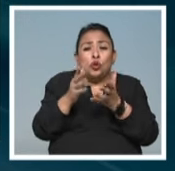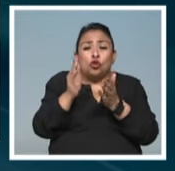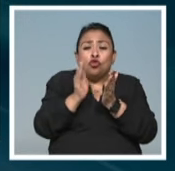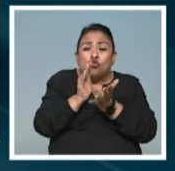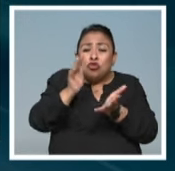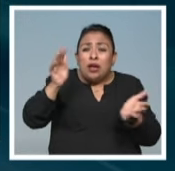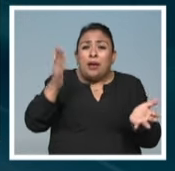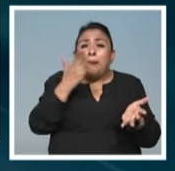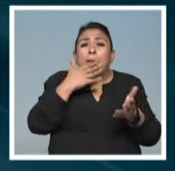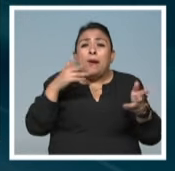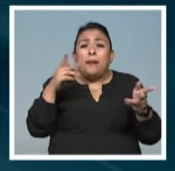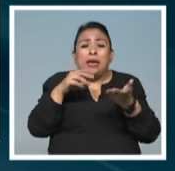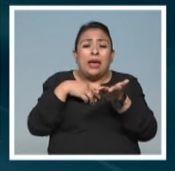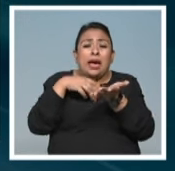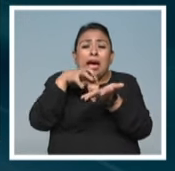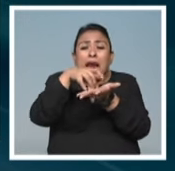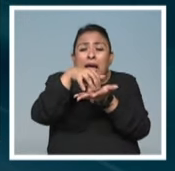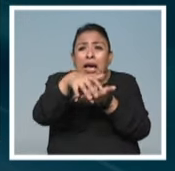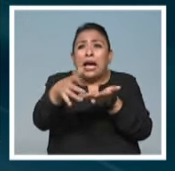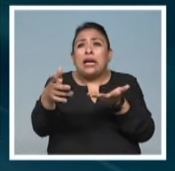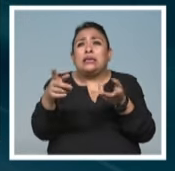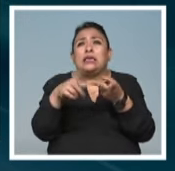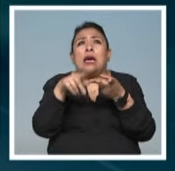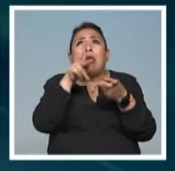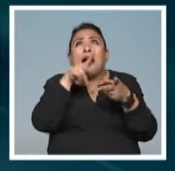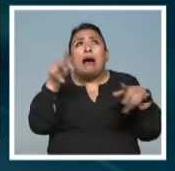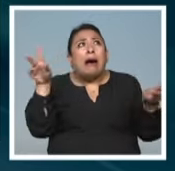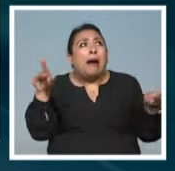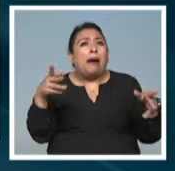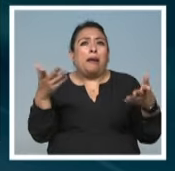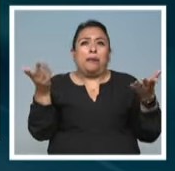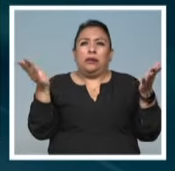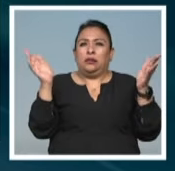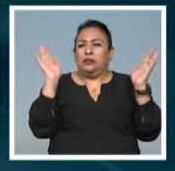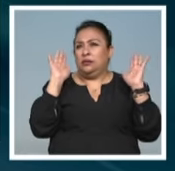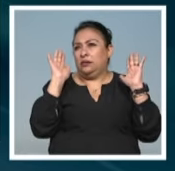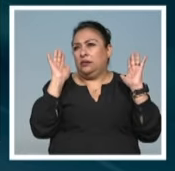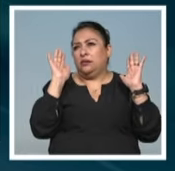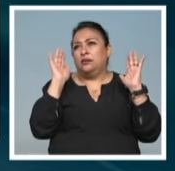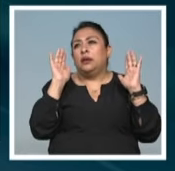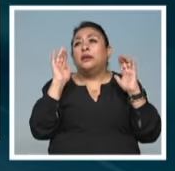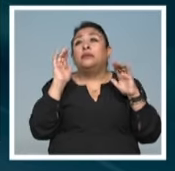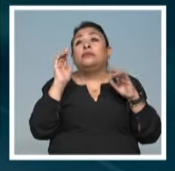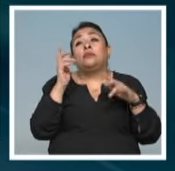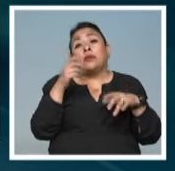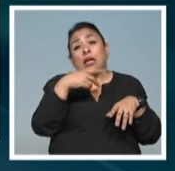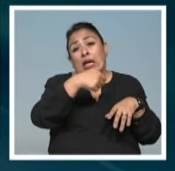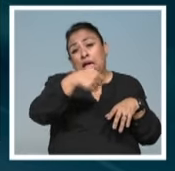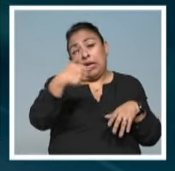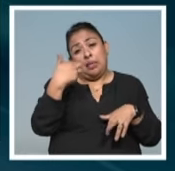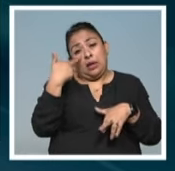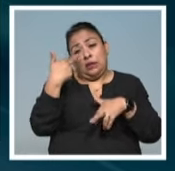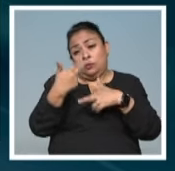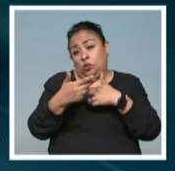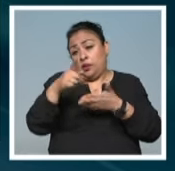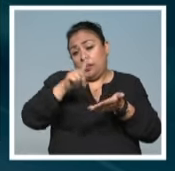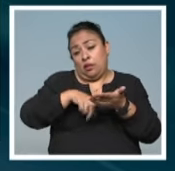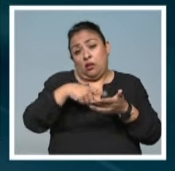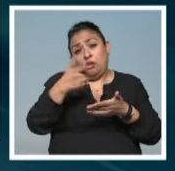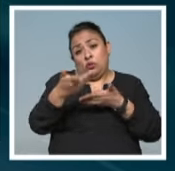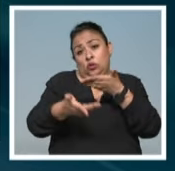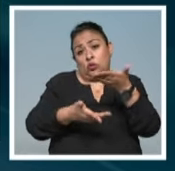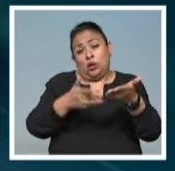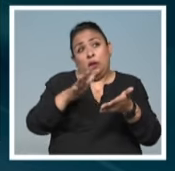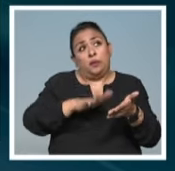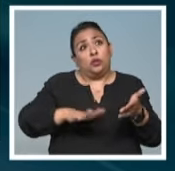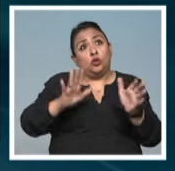abejas, las arañitas, las aves y por supuesto seres más grandes, funciones dentro de nuestro medio ambiente, servicios